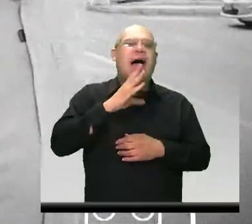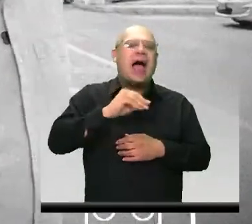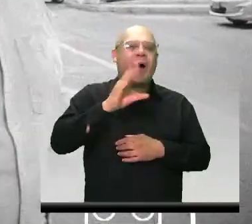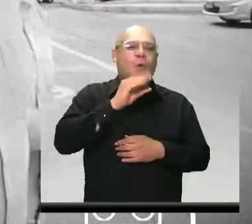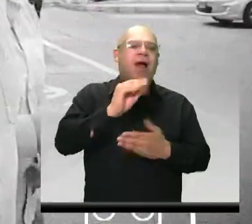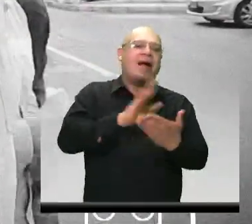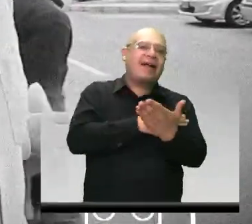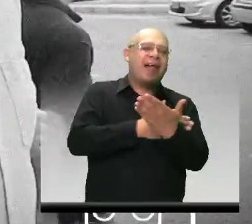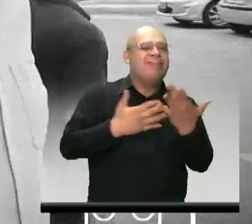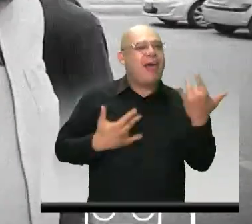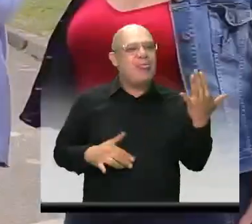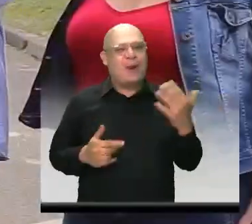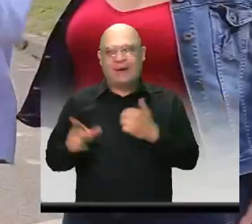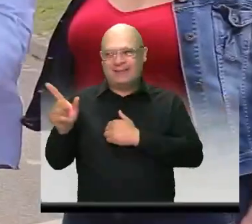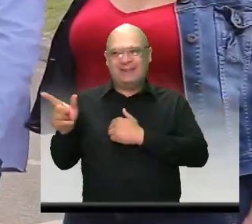¿no?